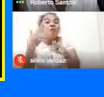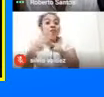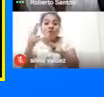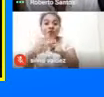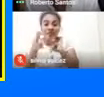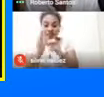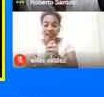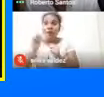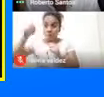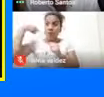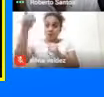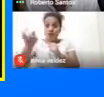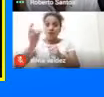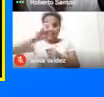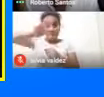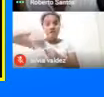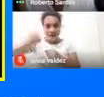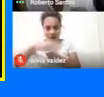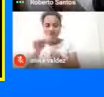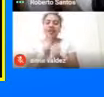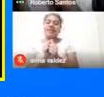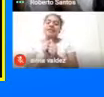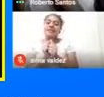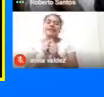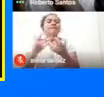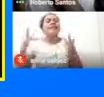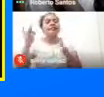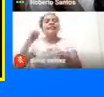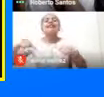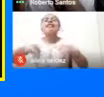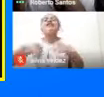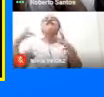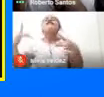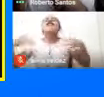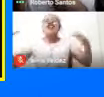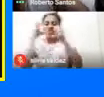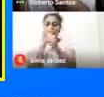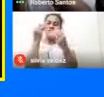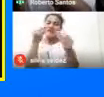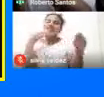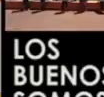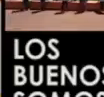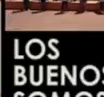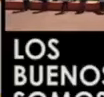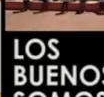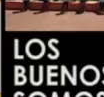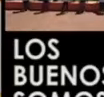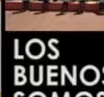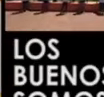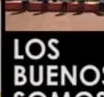El próximo miércoles Que tengan Una feliz noche Muchas gracias Gracias